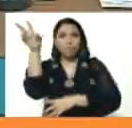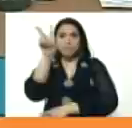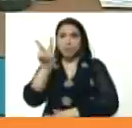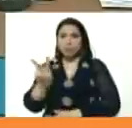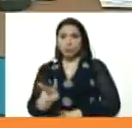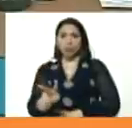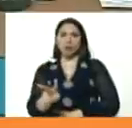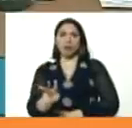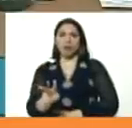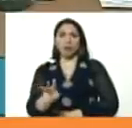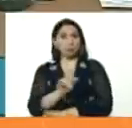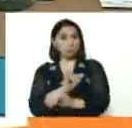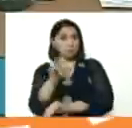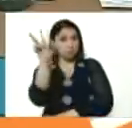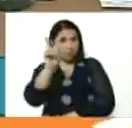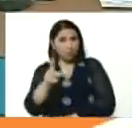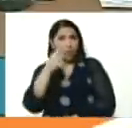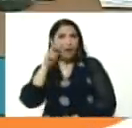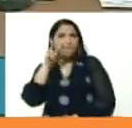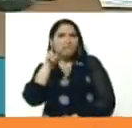que Venezuela vea,